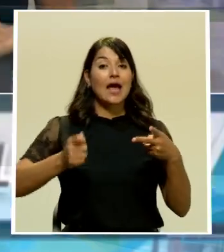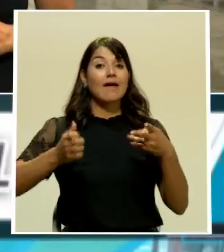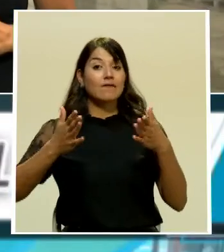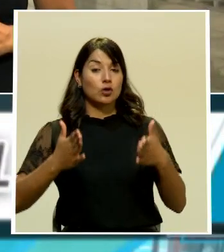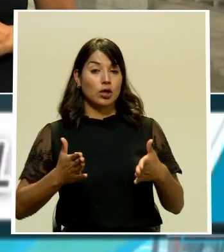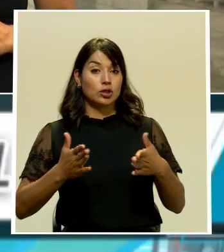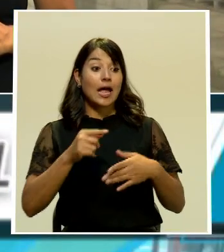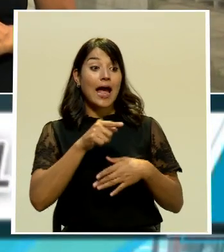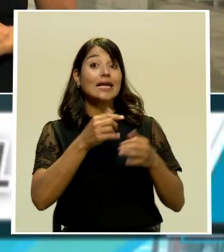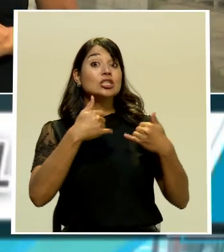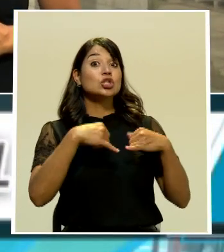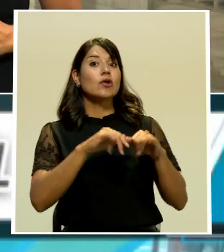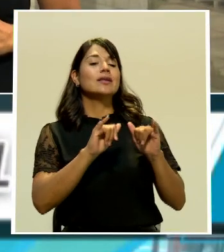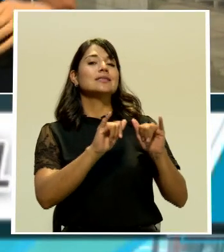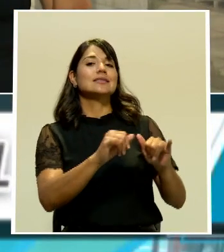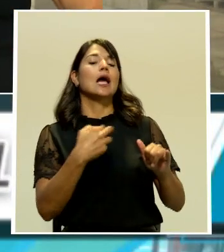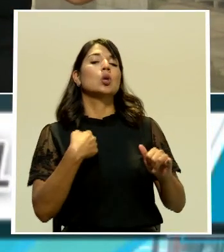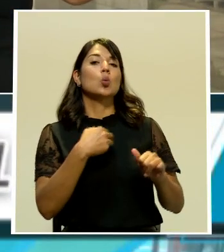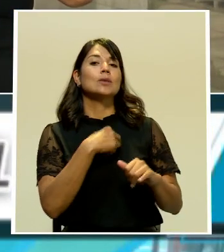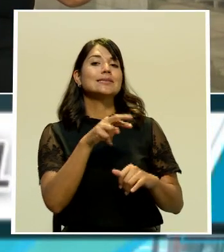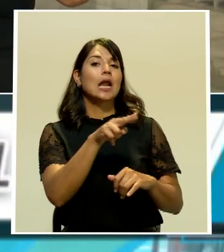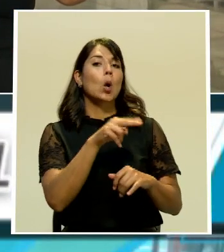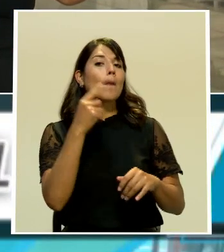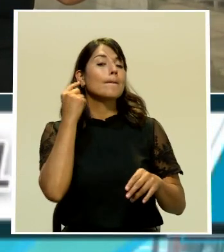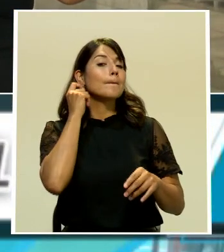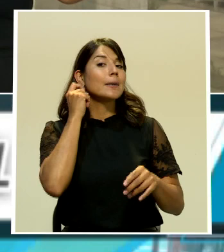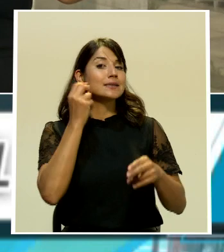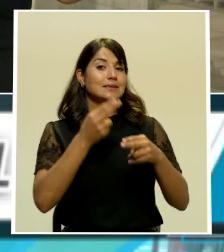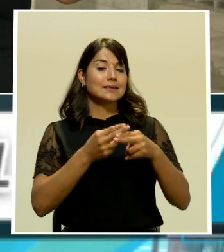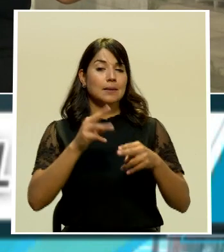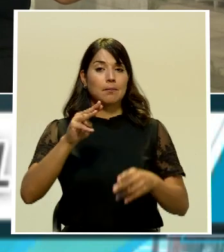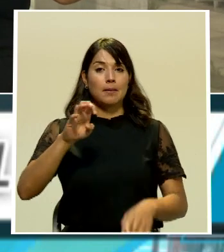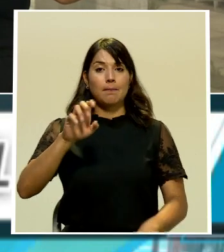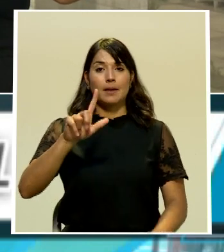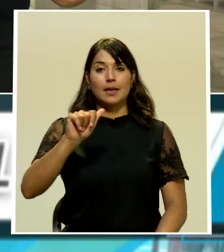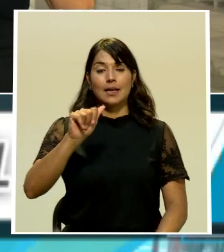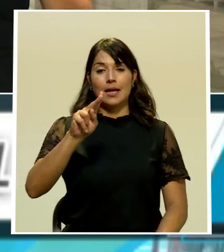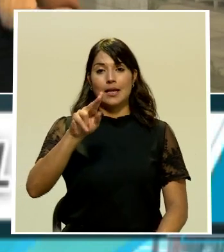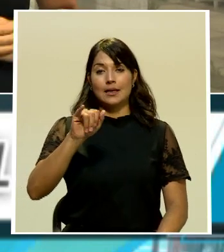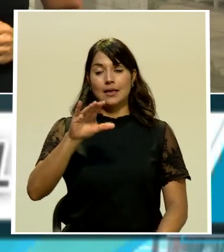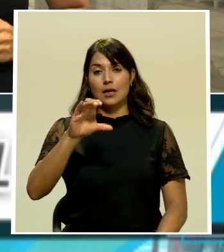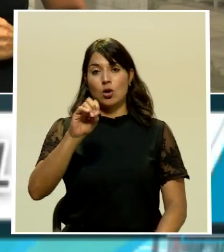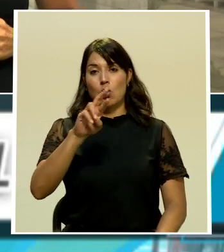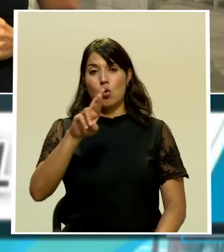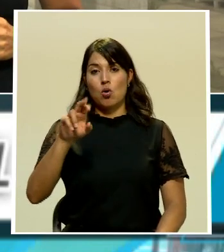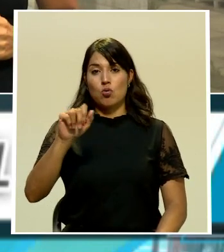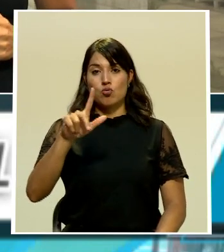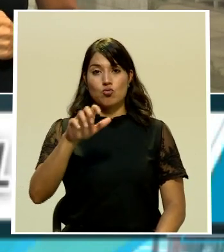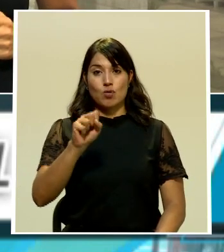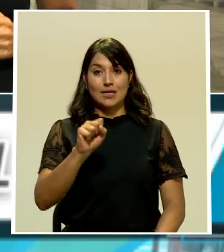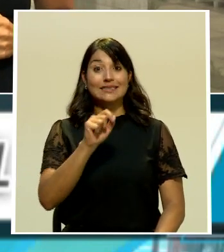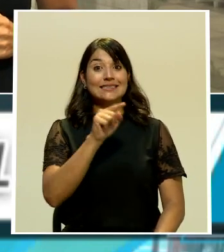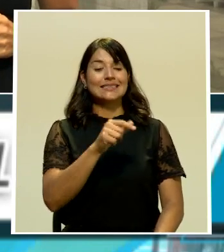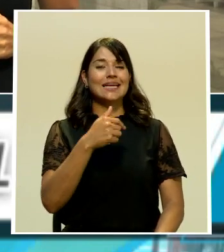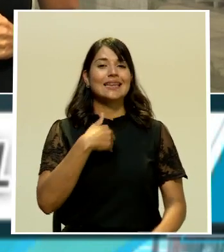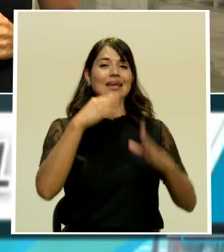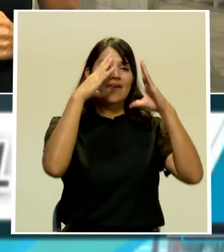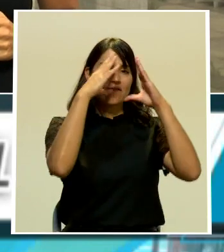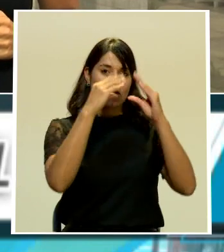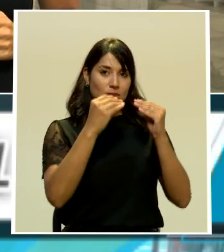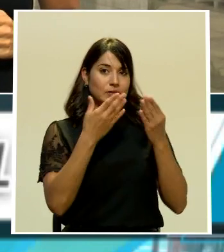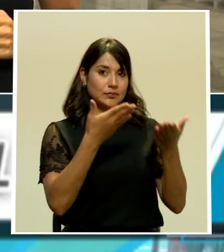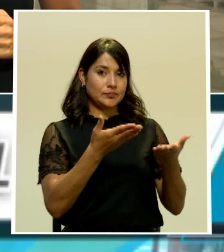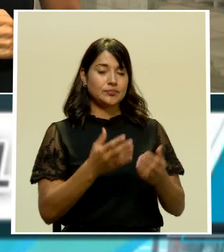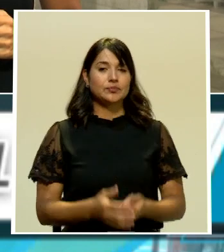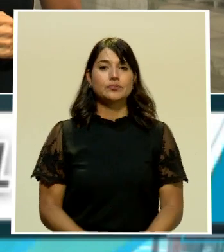ahí todavía se encuentra nuestra compañera Melanie Corrales y nos trae la información adelante Melanie